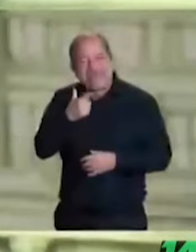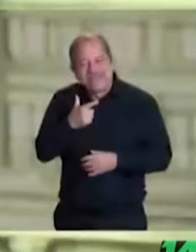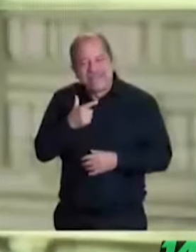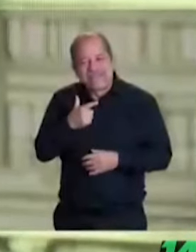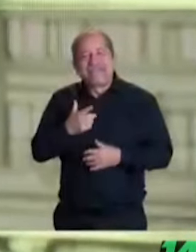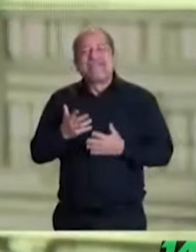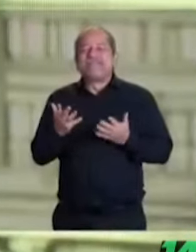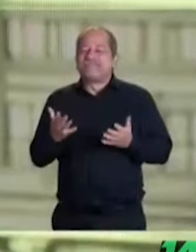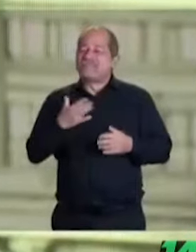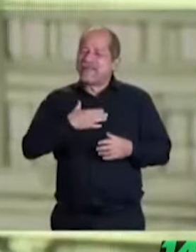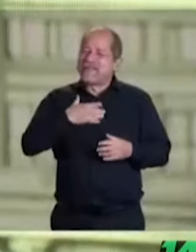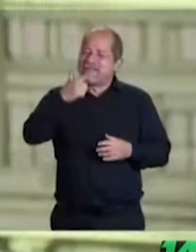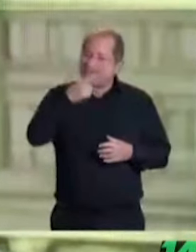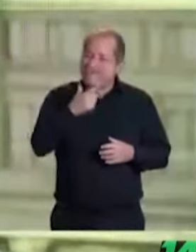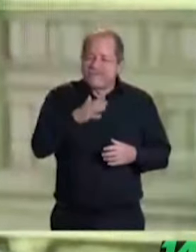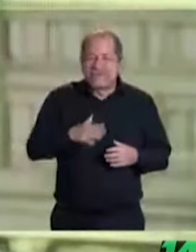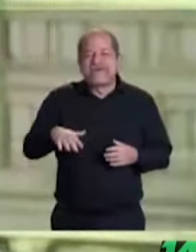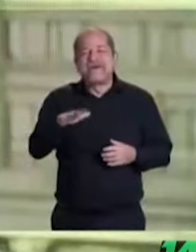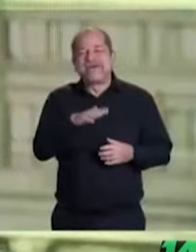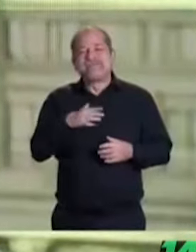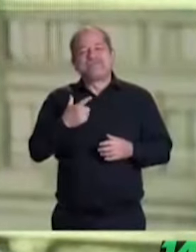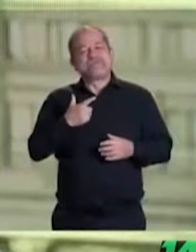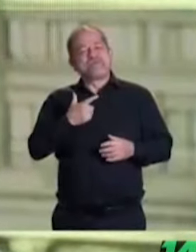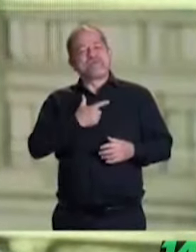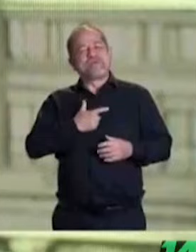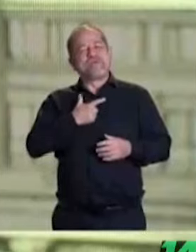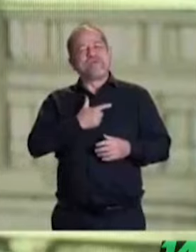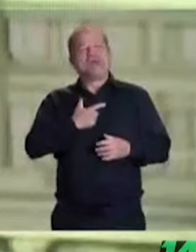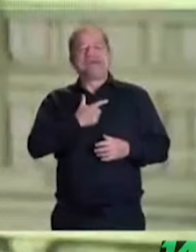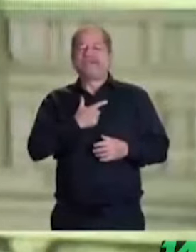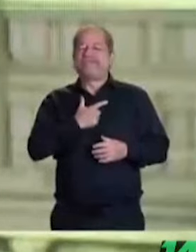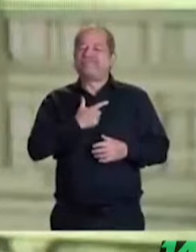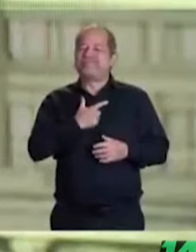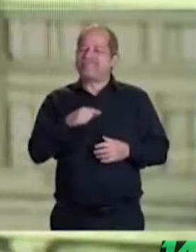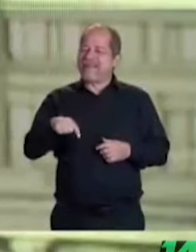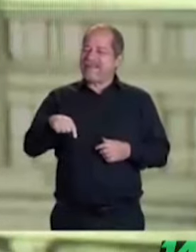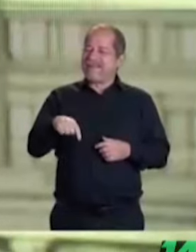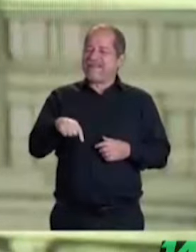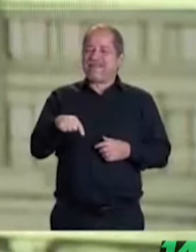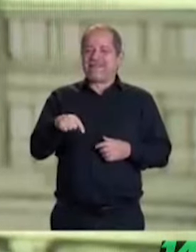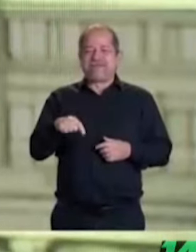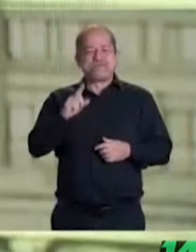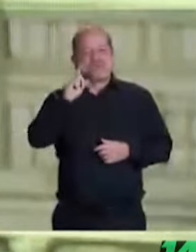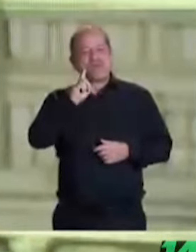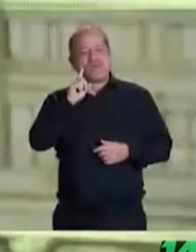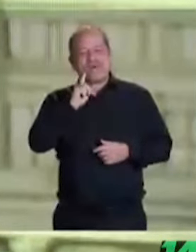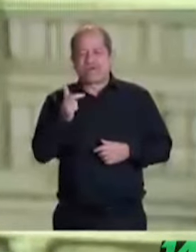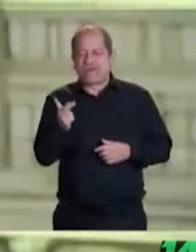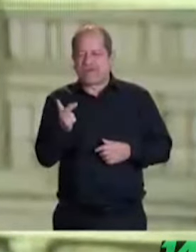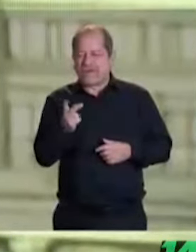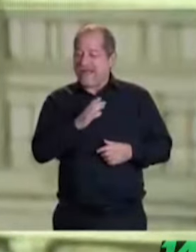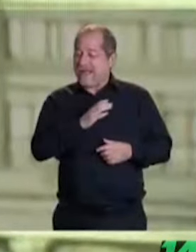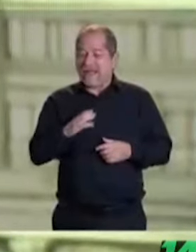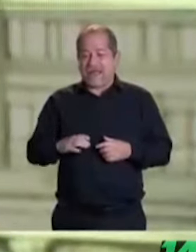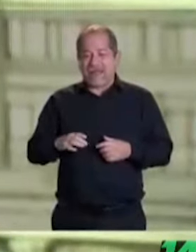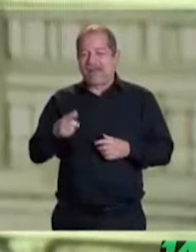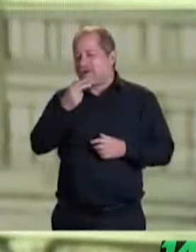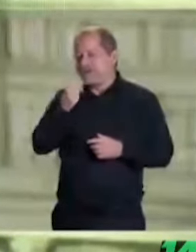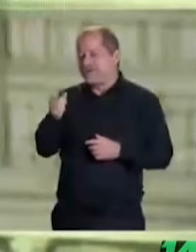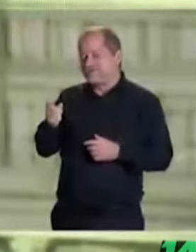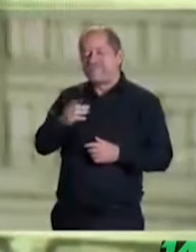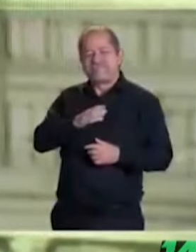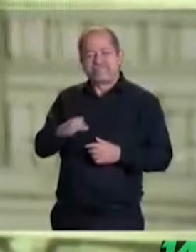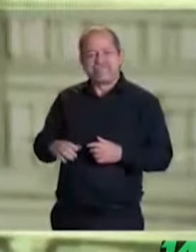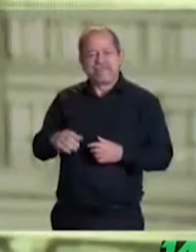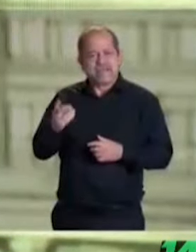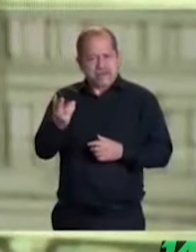gusto estar aquí frente a las y el candidato presidencial a quienes presentaremos conforme a los